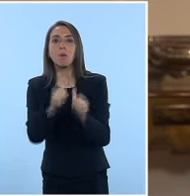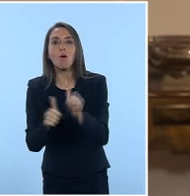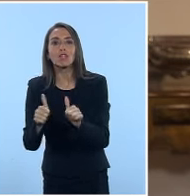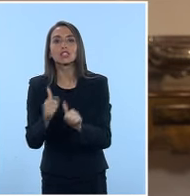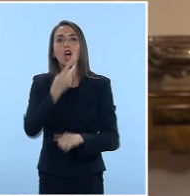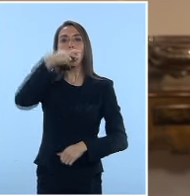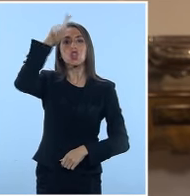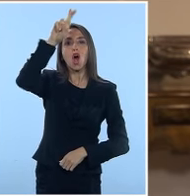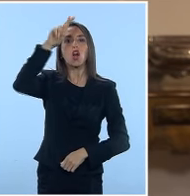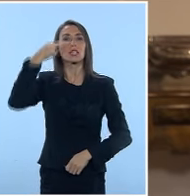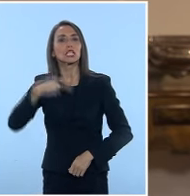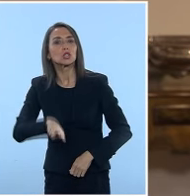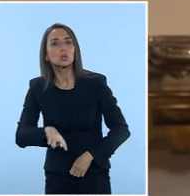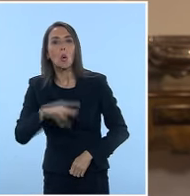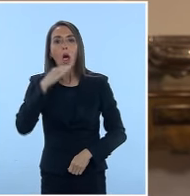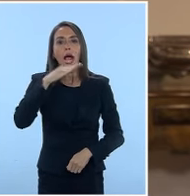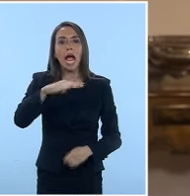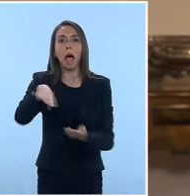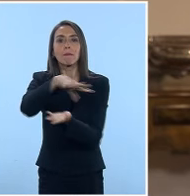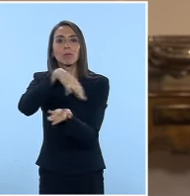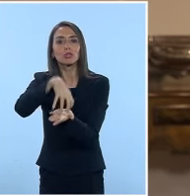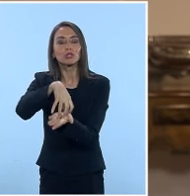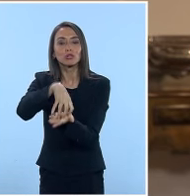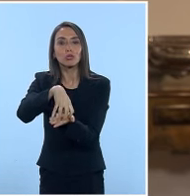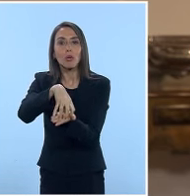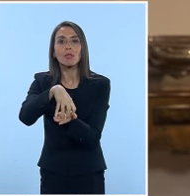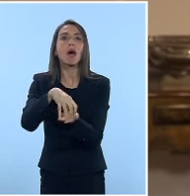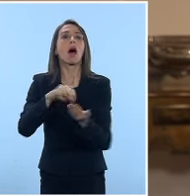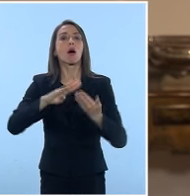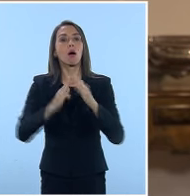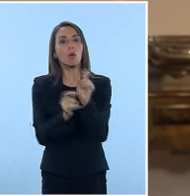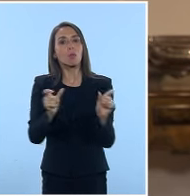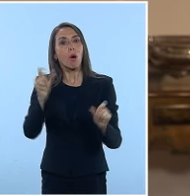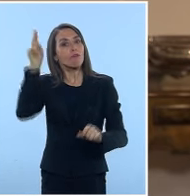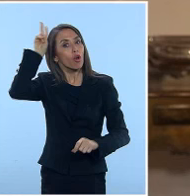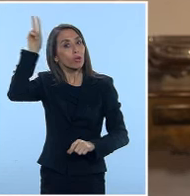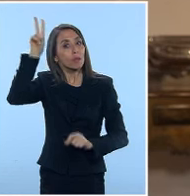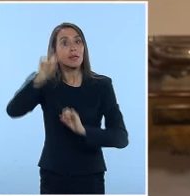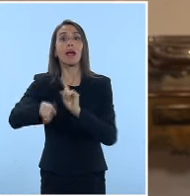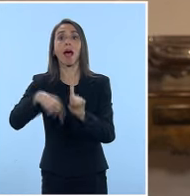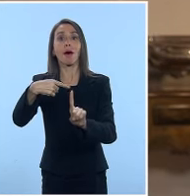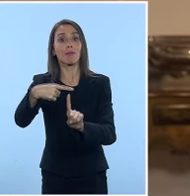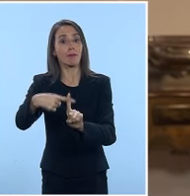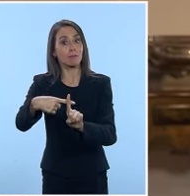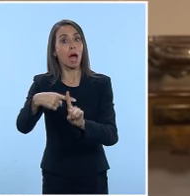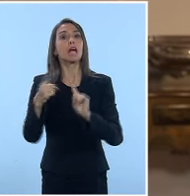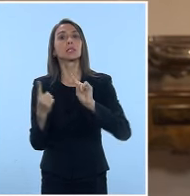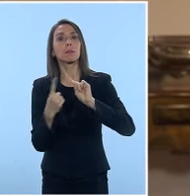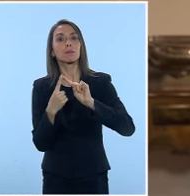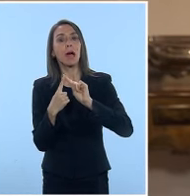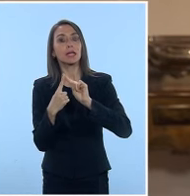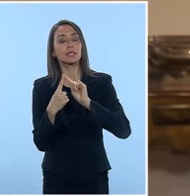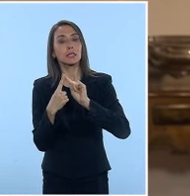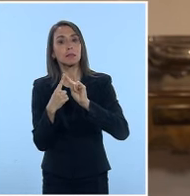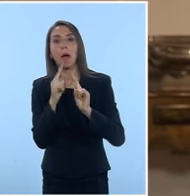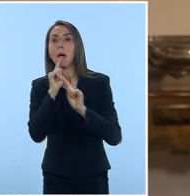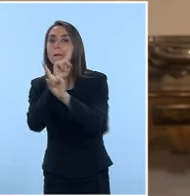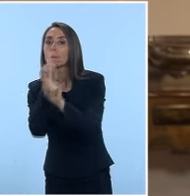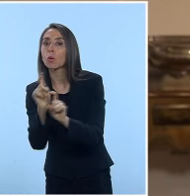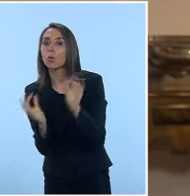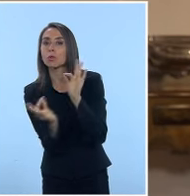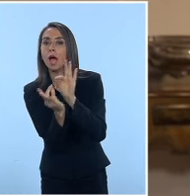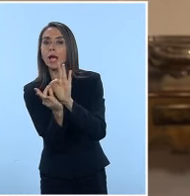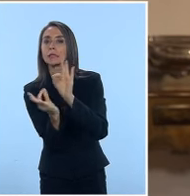del norte, del sur, del campo y la ciudad, y los pueblos indígenas, quienes, además, tendrán una participación y consulta